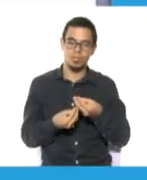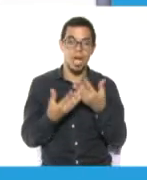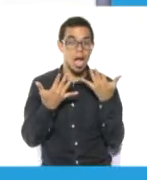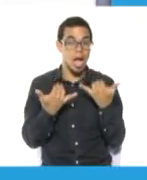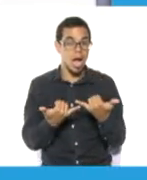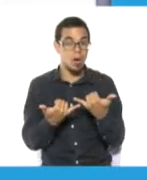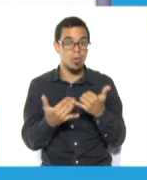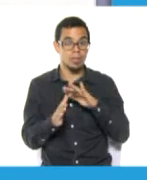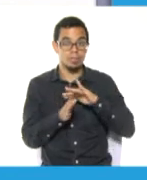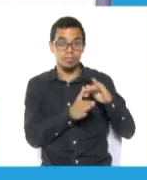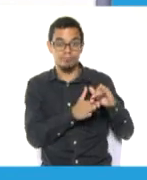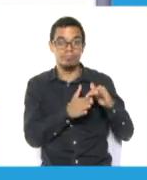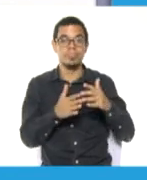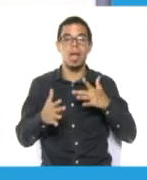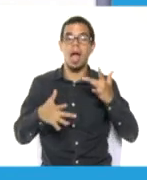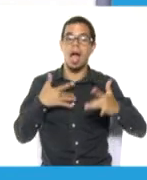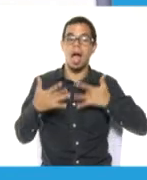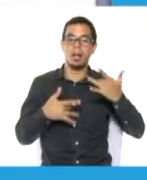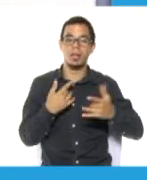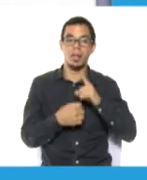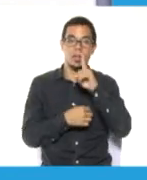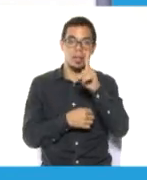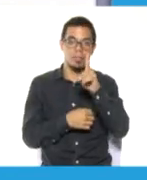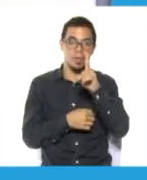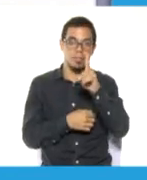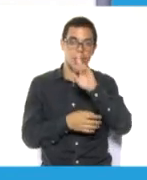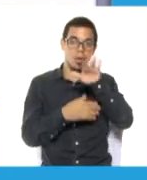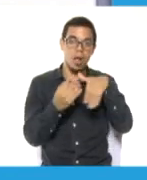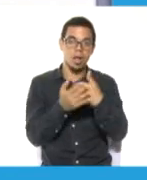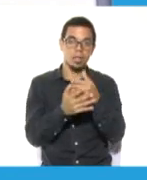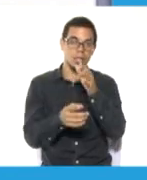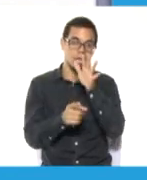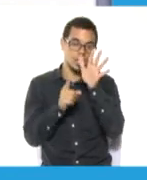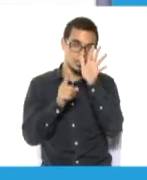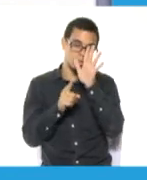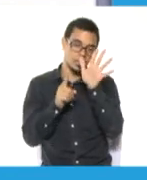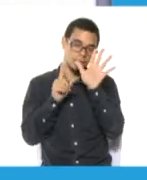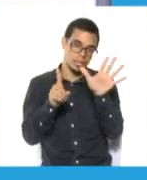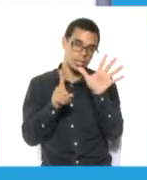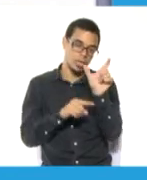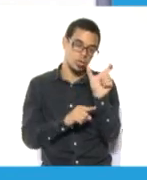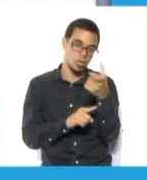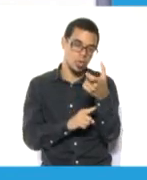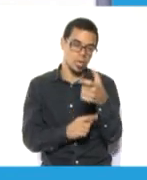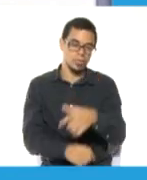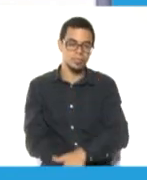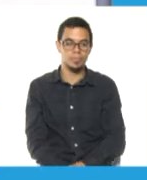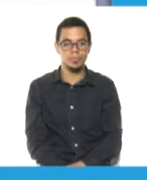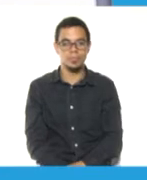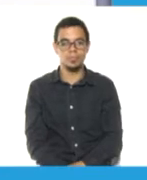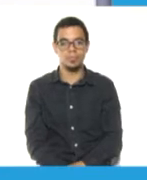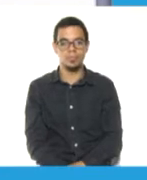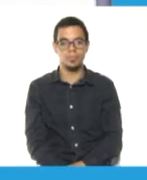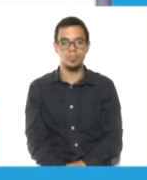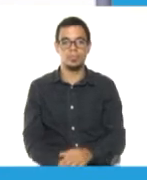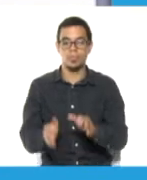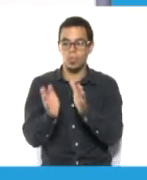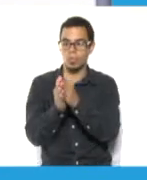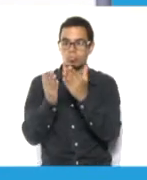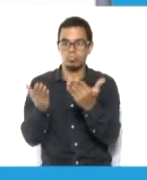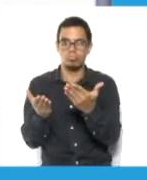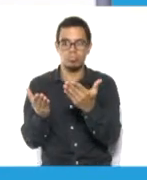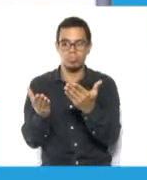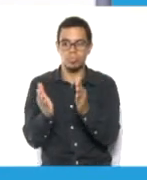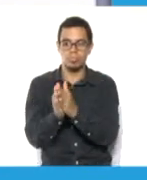primero a sexto grado. Dice, elabora con material de provecho una tarjeta navideña para el